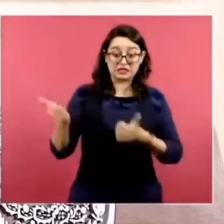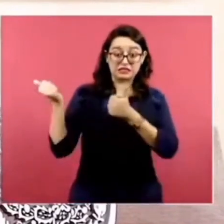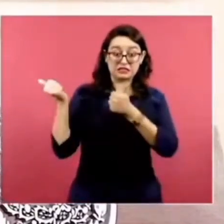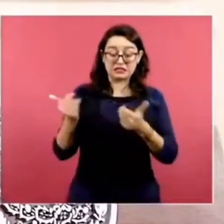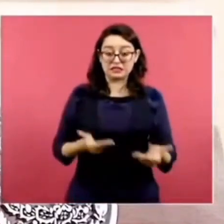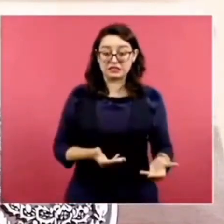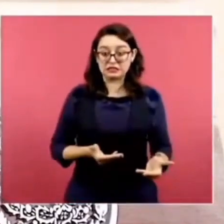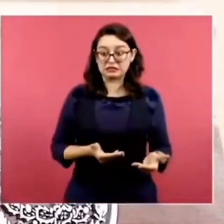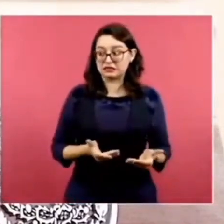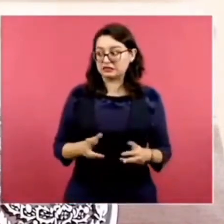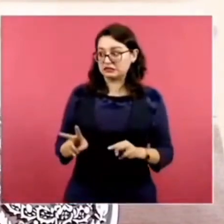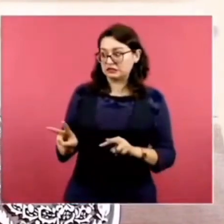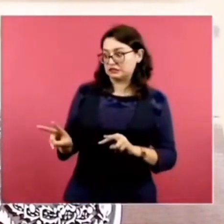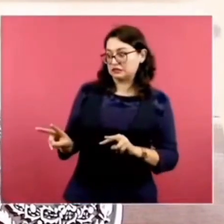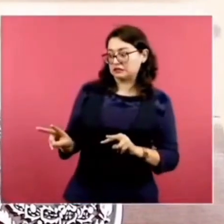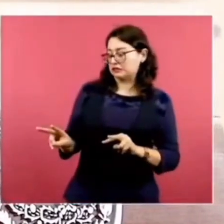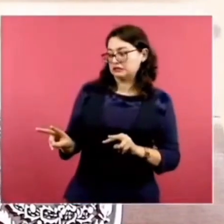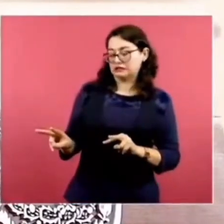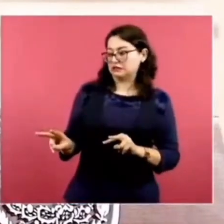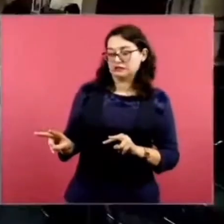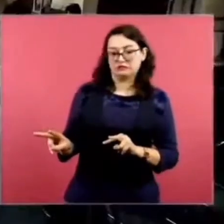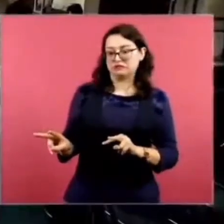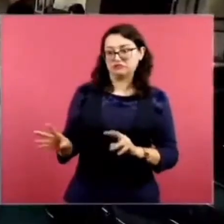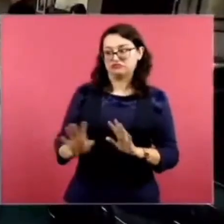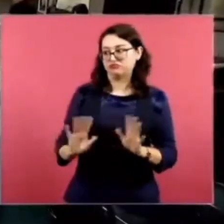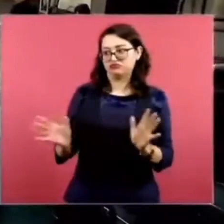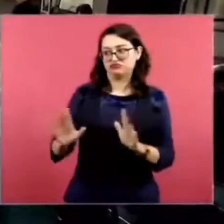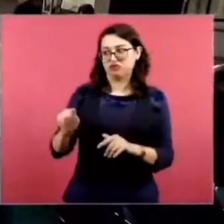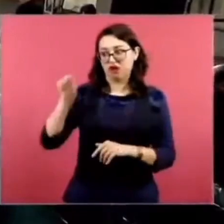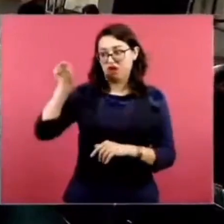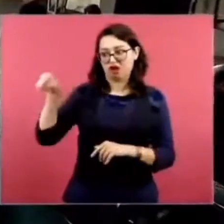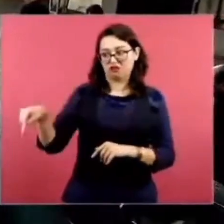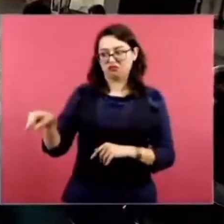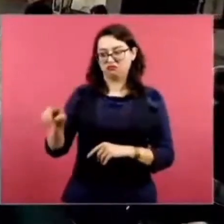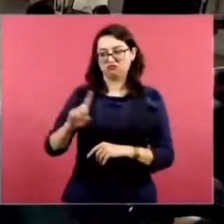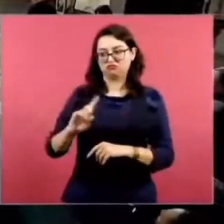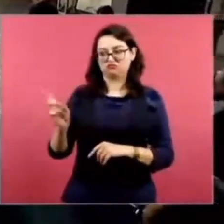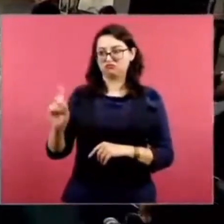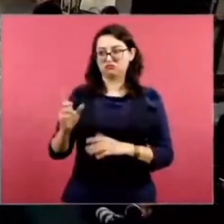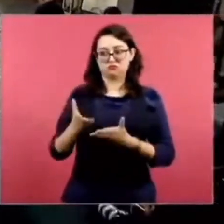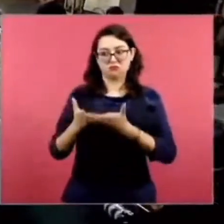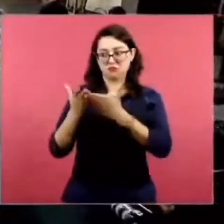pues ya estamos optando, desde luego,